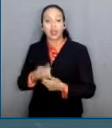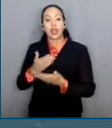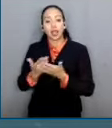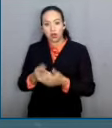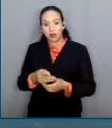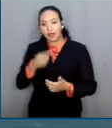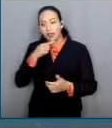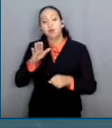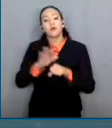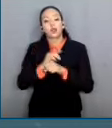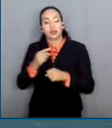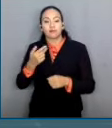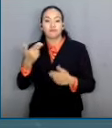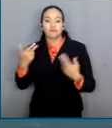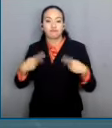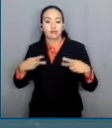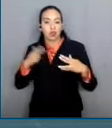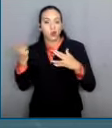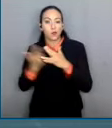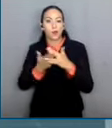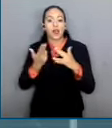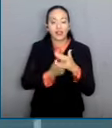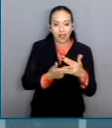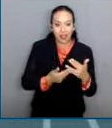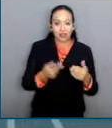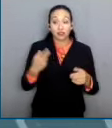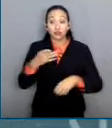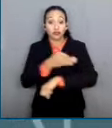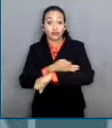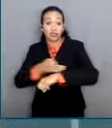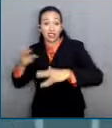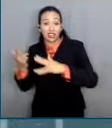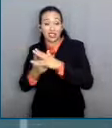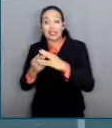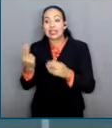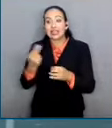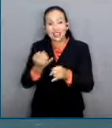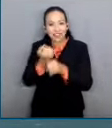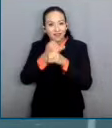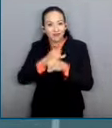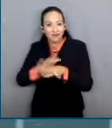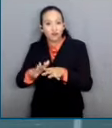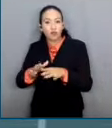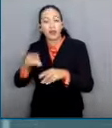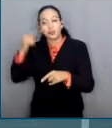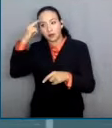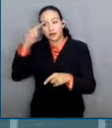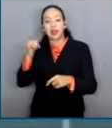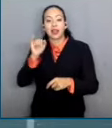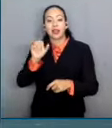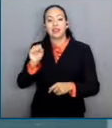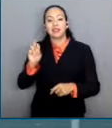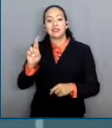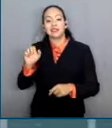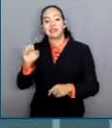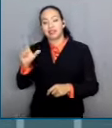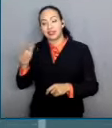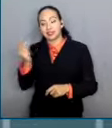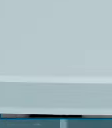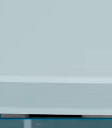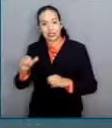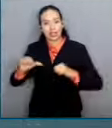de miembros de su familia si no proporcionaban la información que la milicia israelí exigía sobre sus actividades en Gaza.